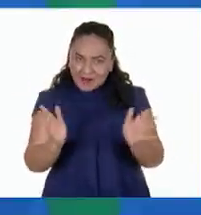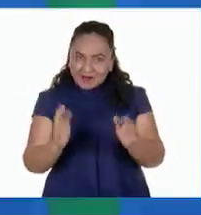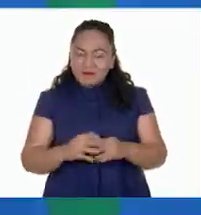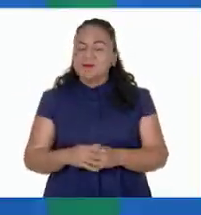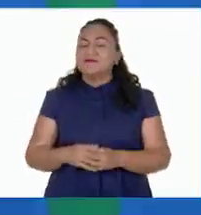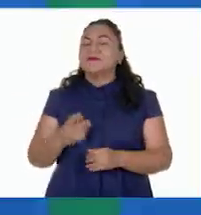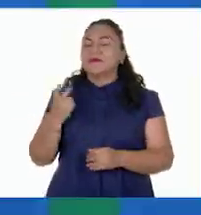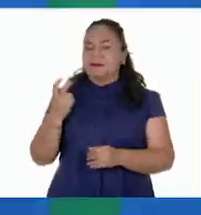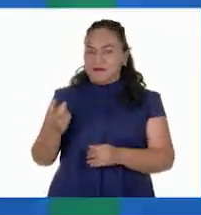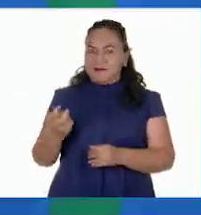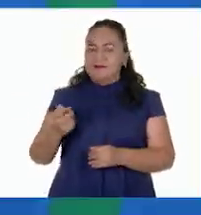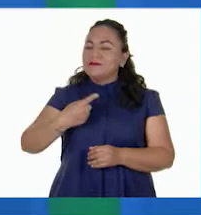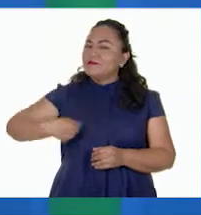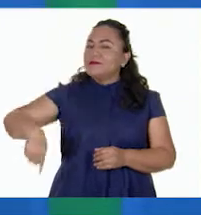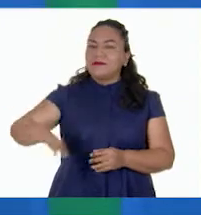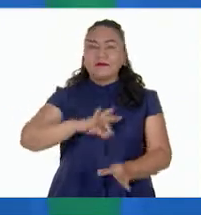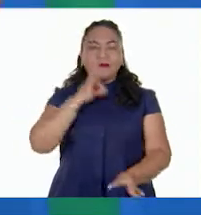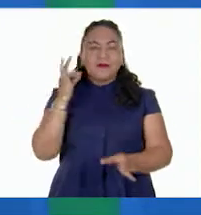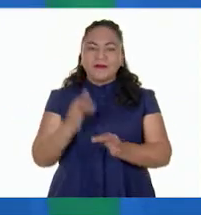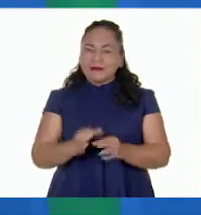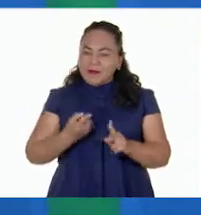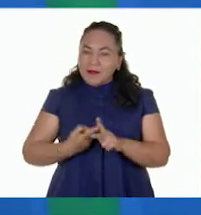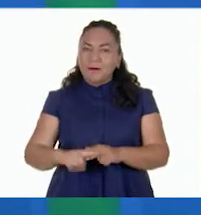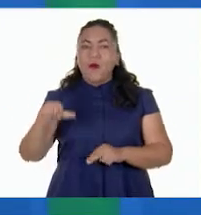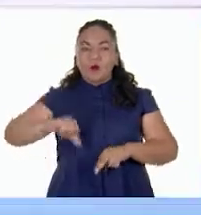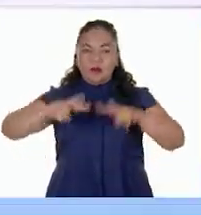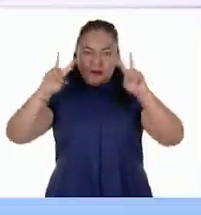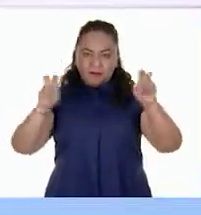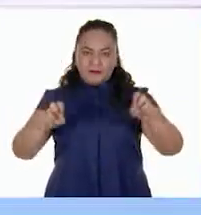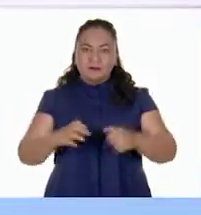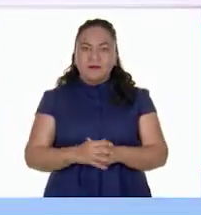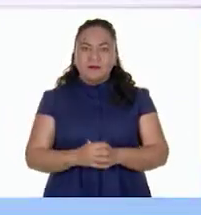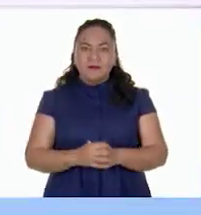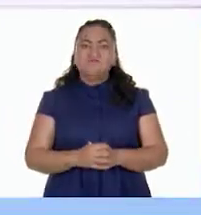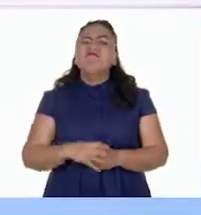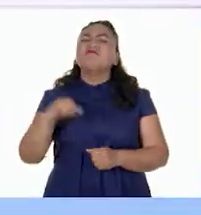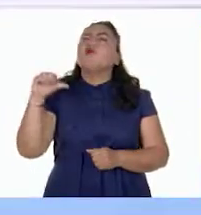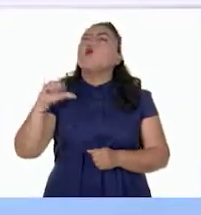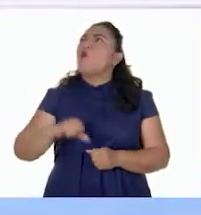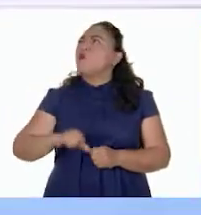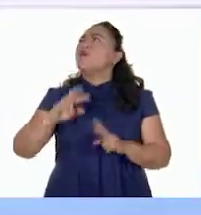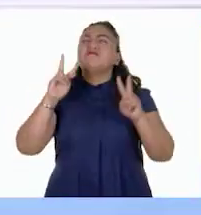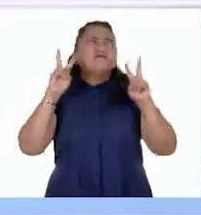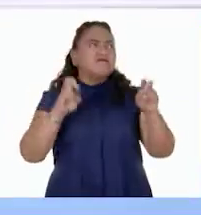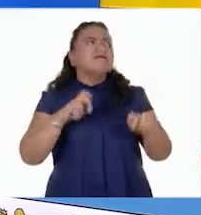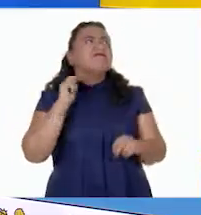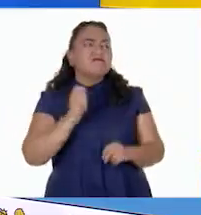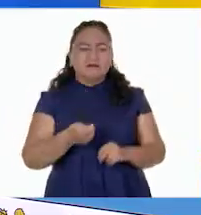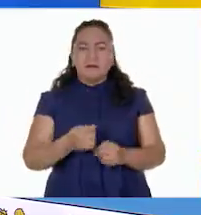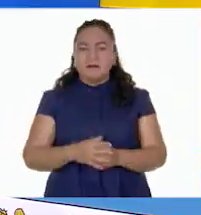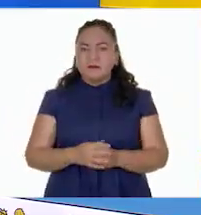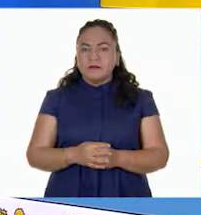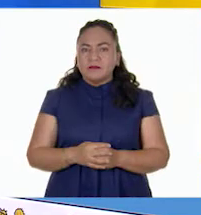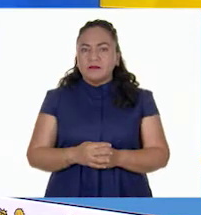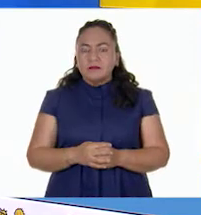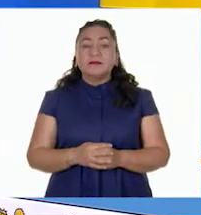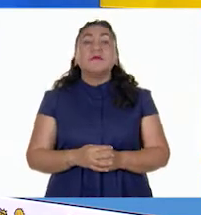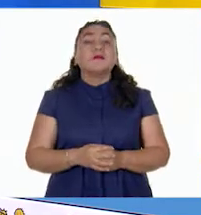Así es, Ale. Estamos listos para comenzar con el tema. ¿Y qué tema veremos hoy, maestro? Hoy